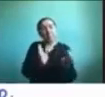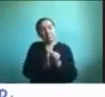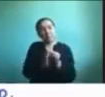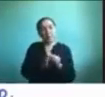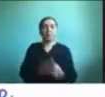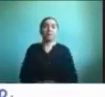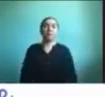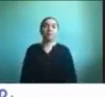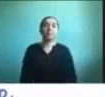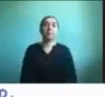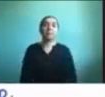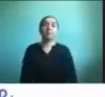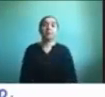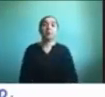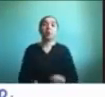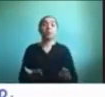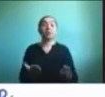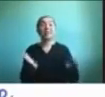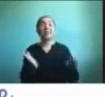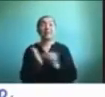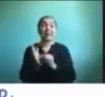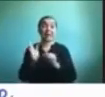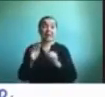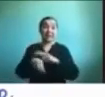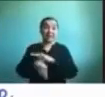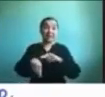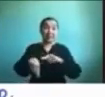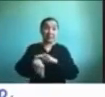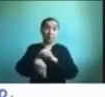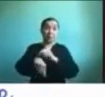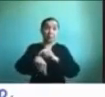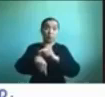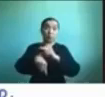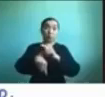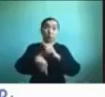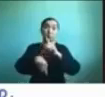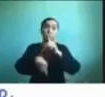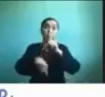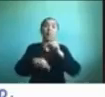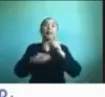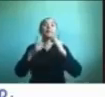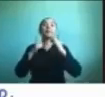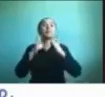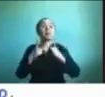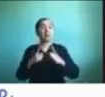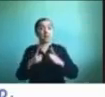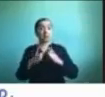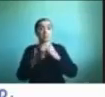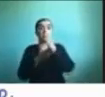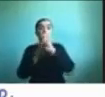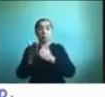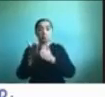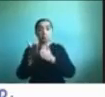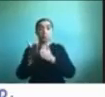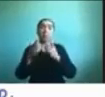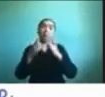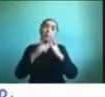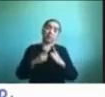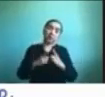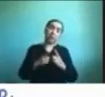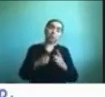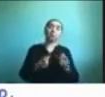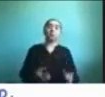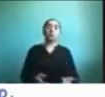a medida que se va aumentando el tiempo se pueden ir agregando descansos pero la idea es que el uso de